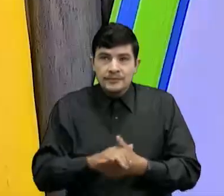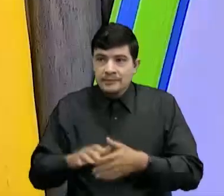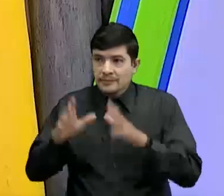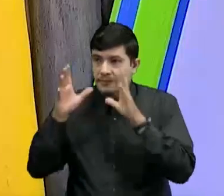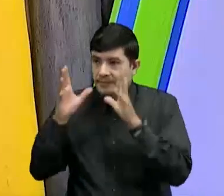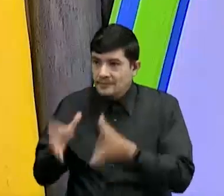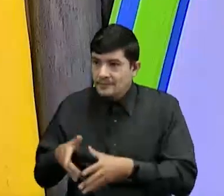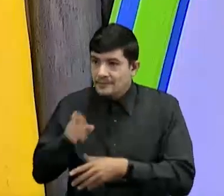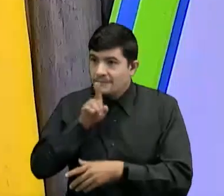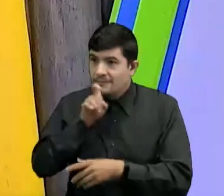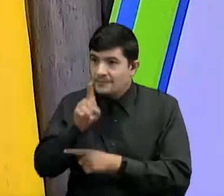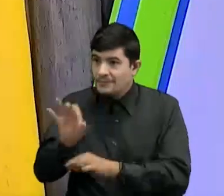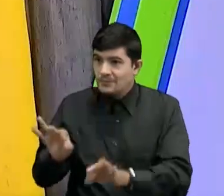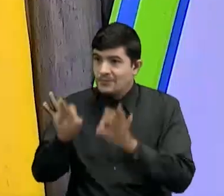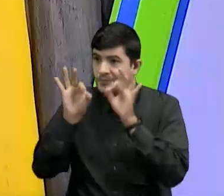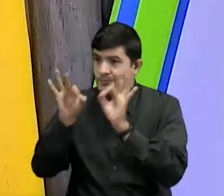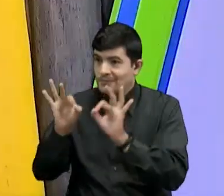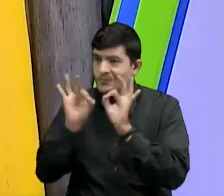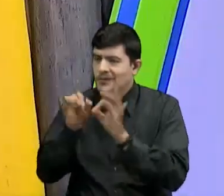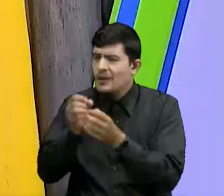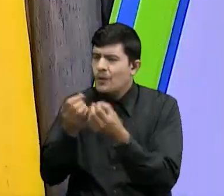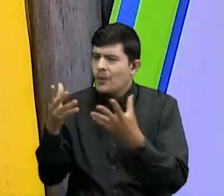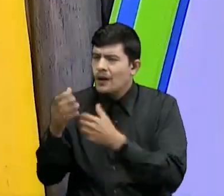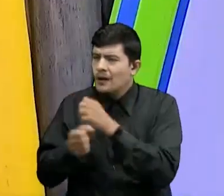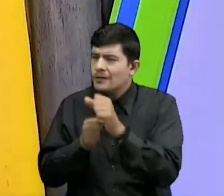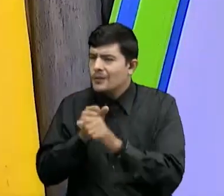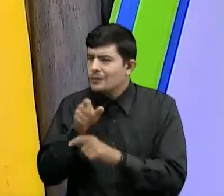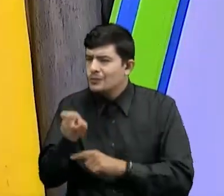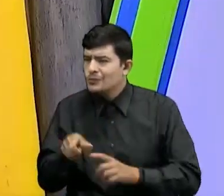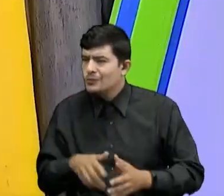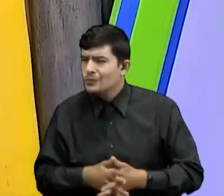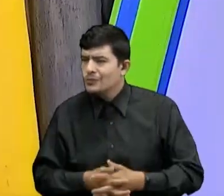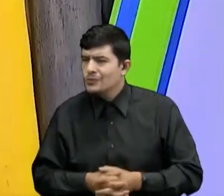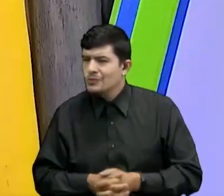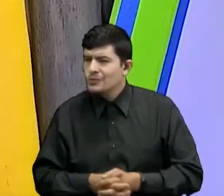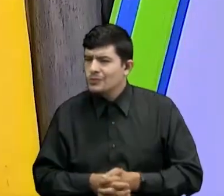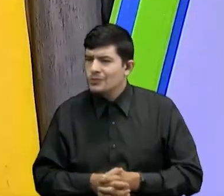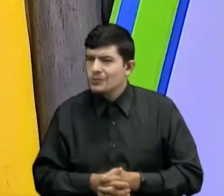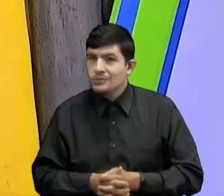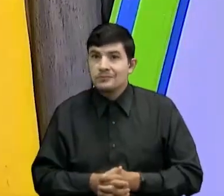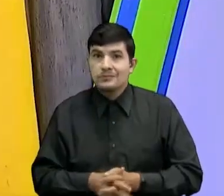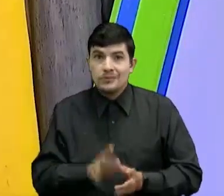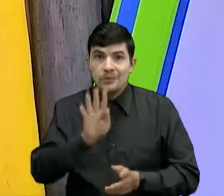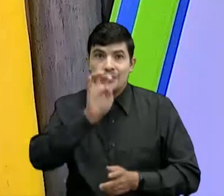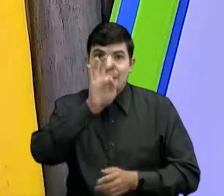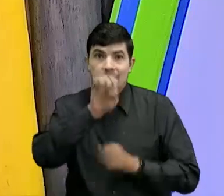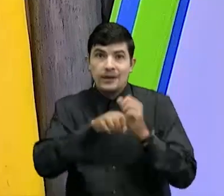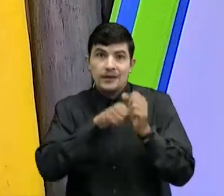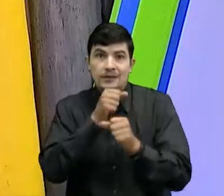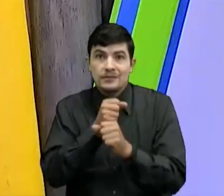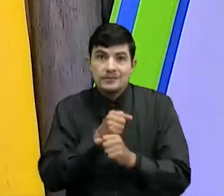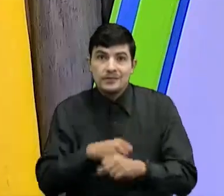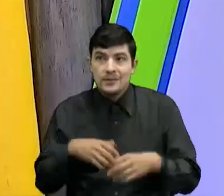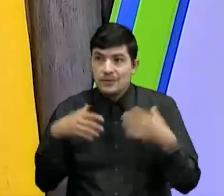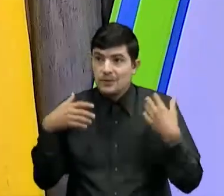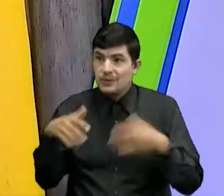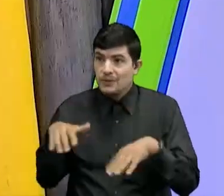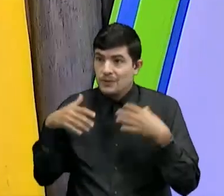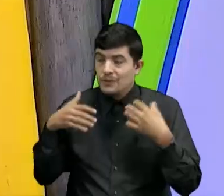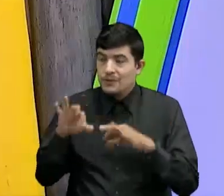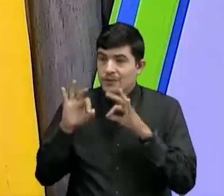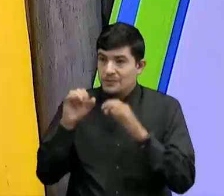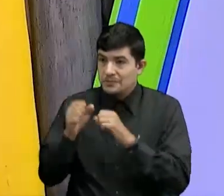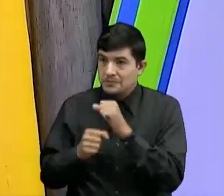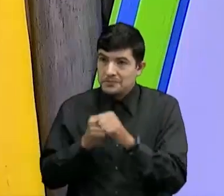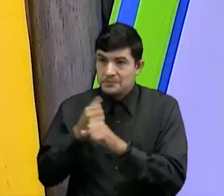Bucaramanga Muy bien ¿Cuántos años tiene Darwin? Nueve años Nueve años Un niño súper grande Muy